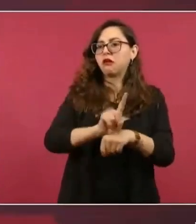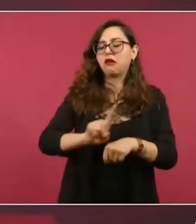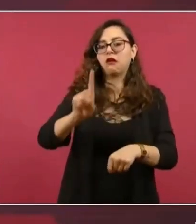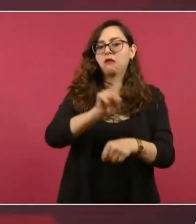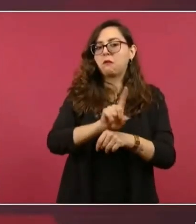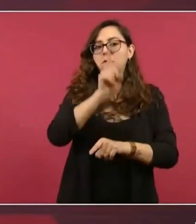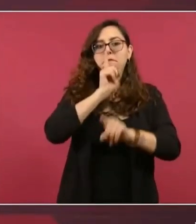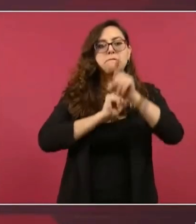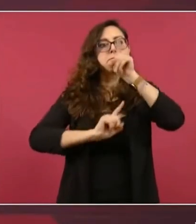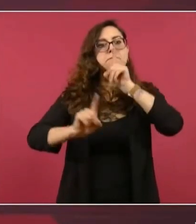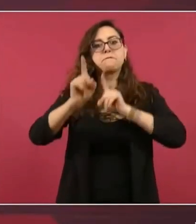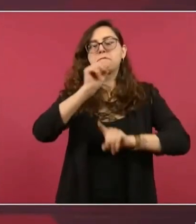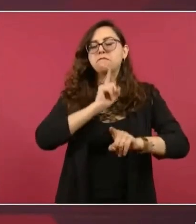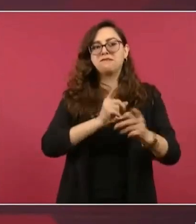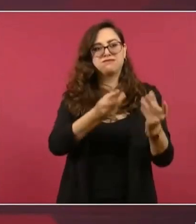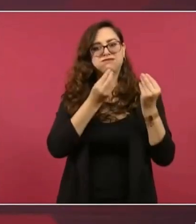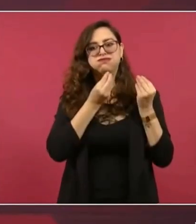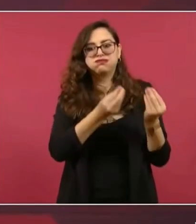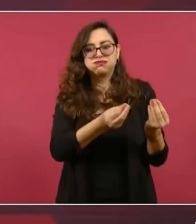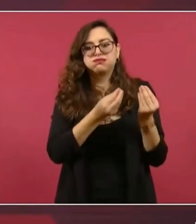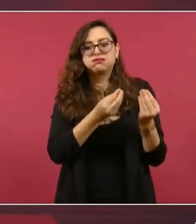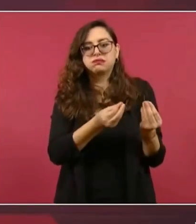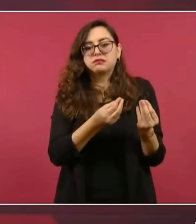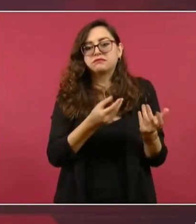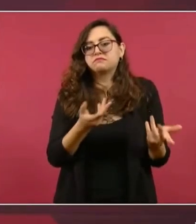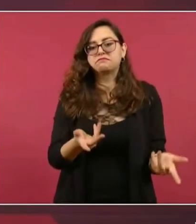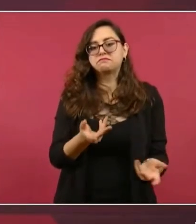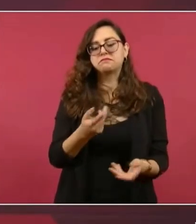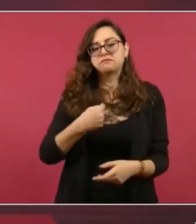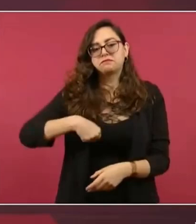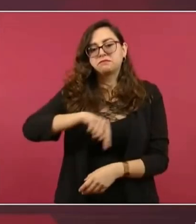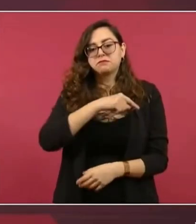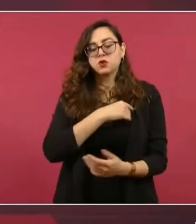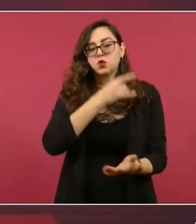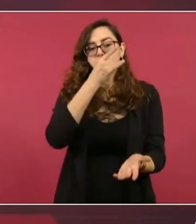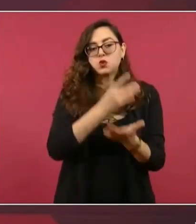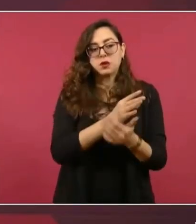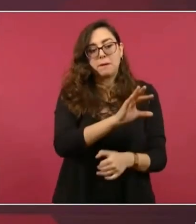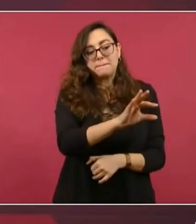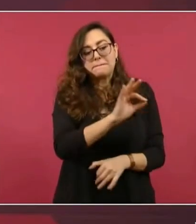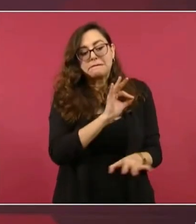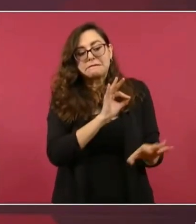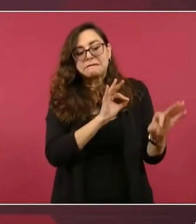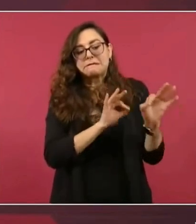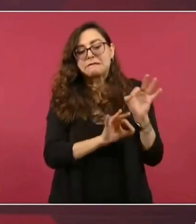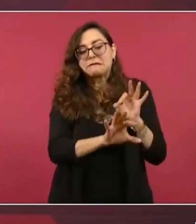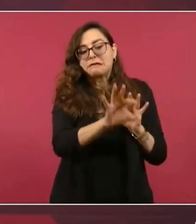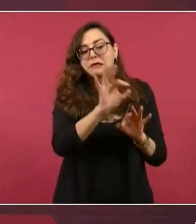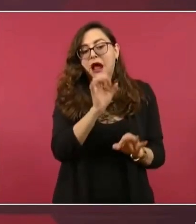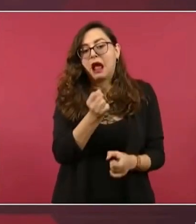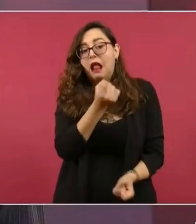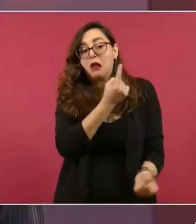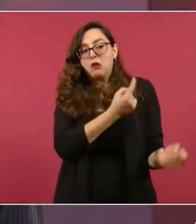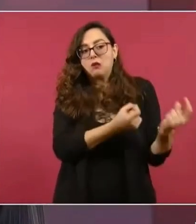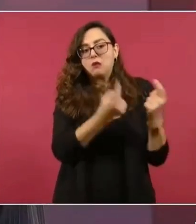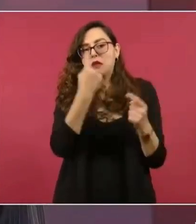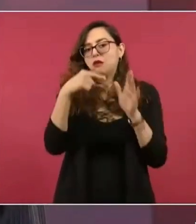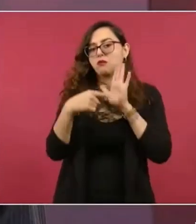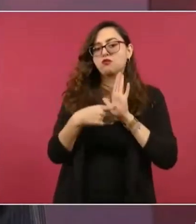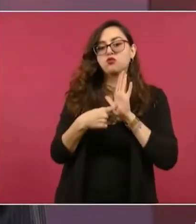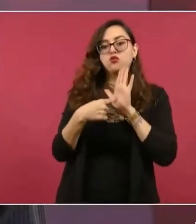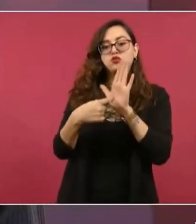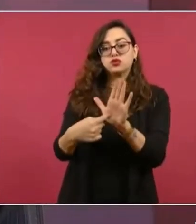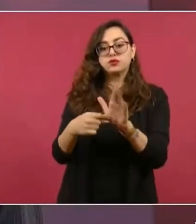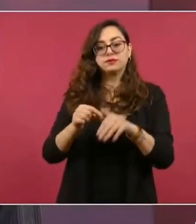medios de información, que están decididos